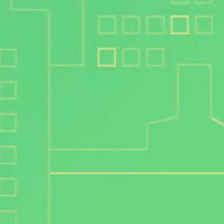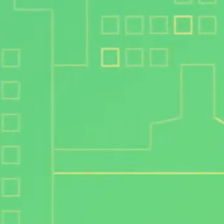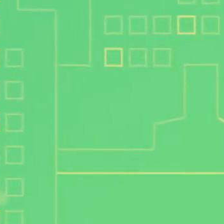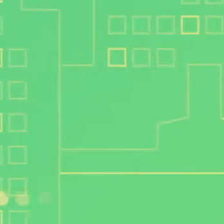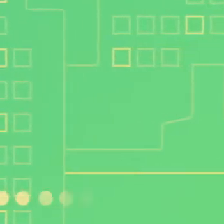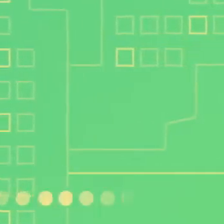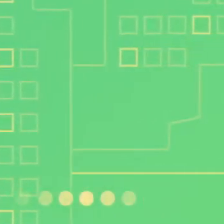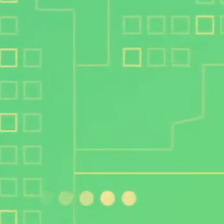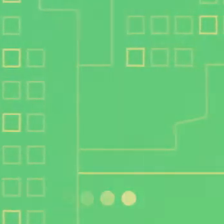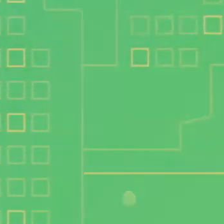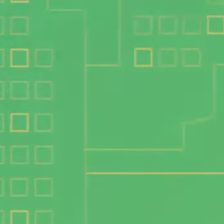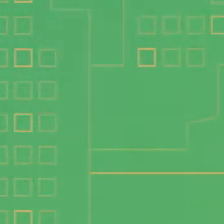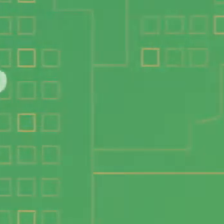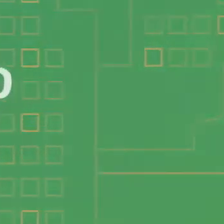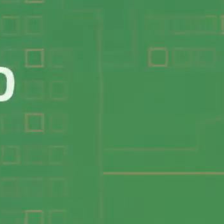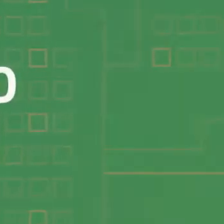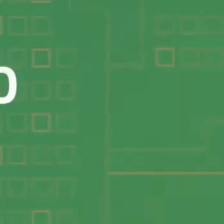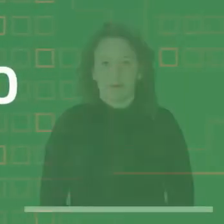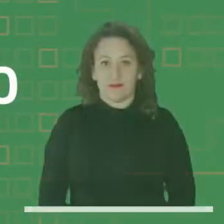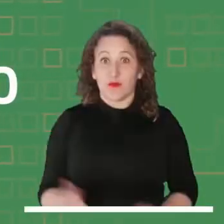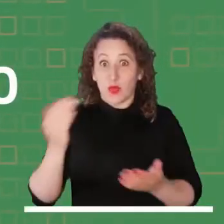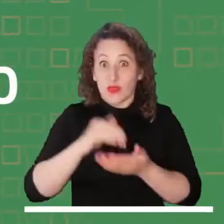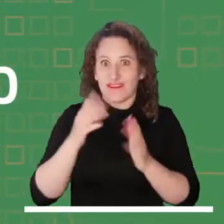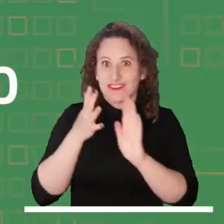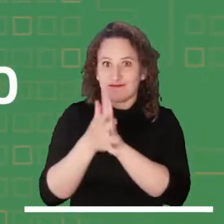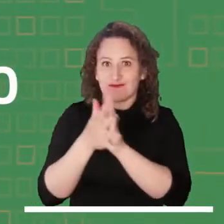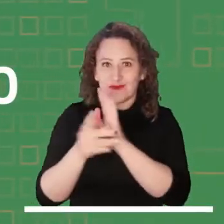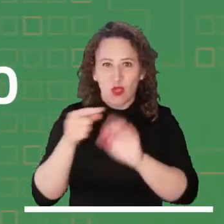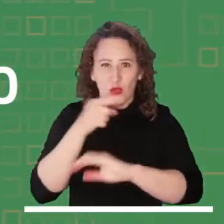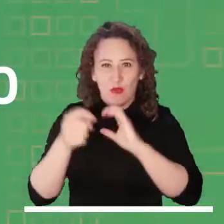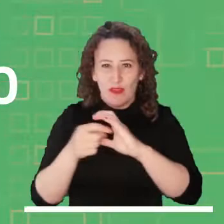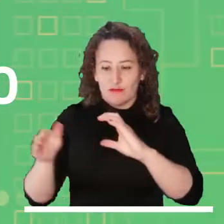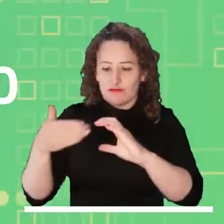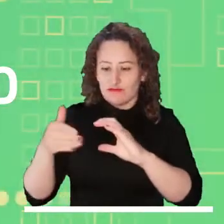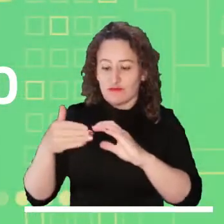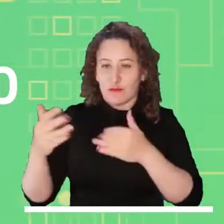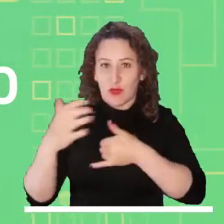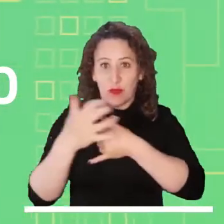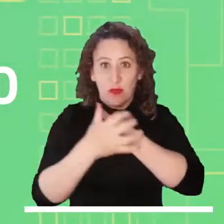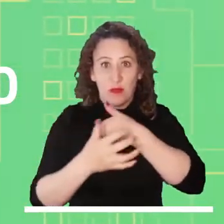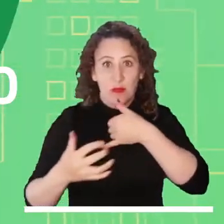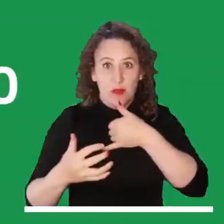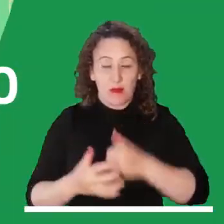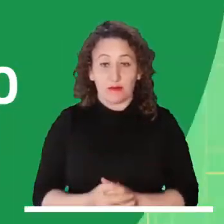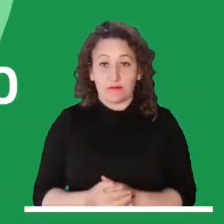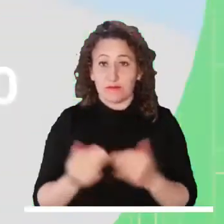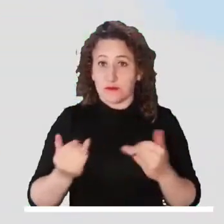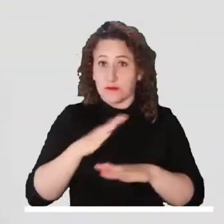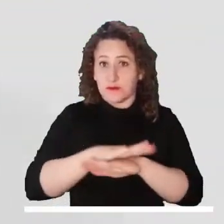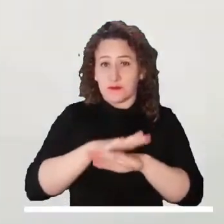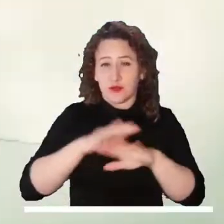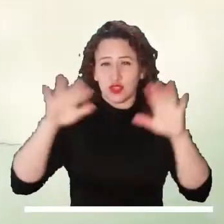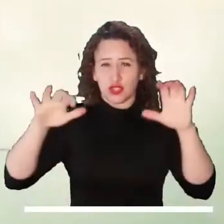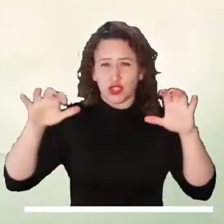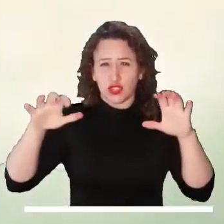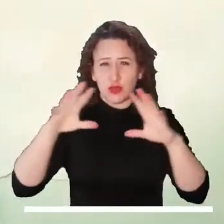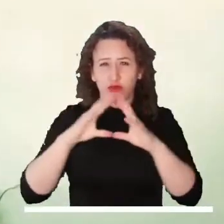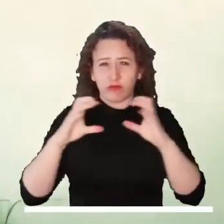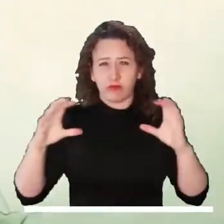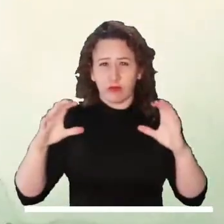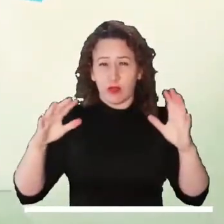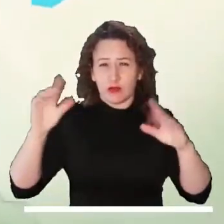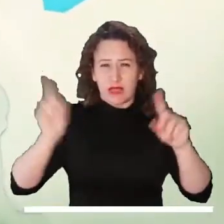Volvemos con la información meteorológica de la tarde en cada una de las regiones del país. Tarde nublada,